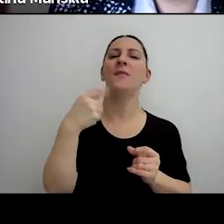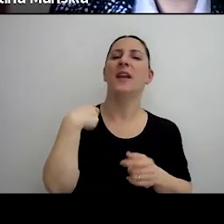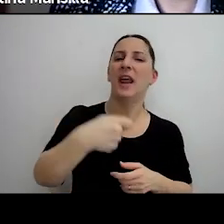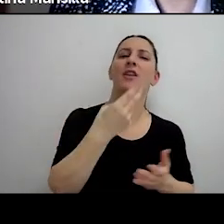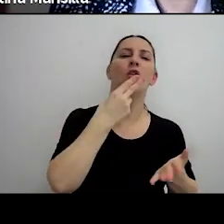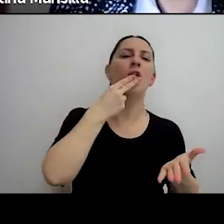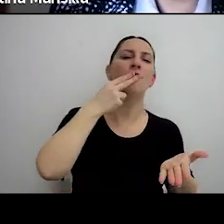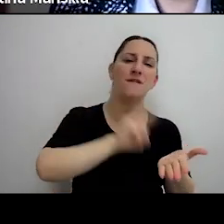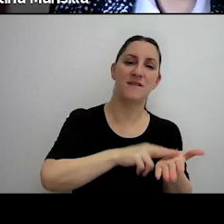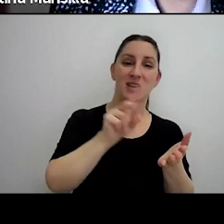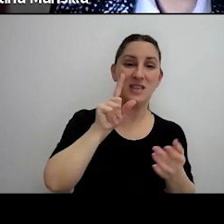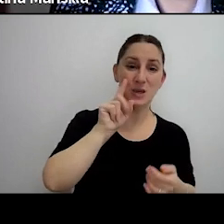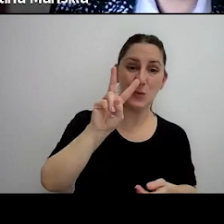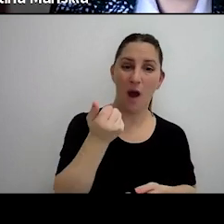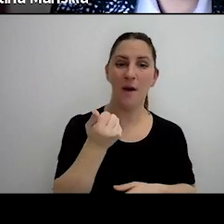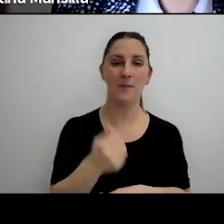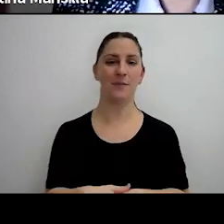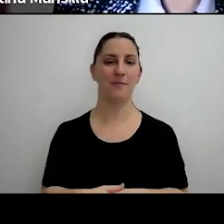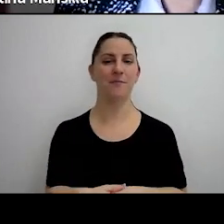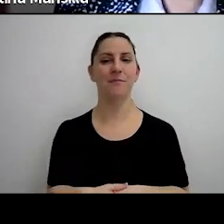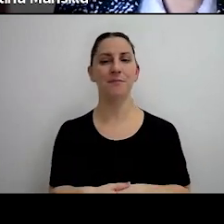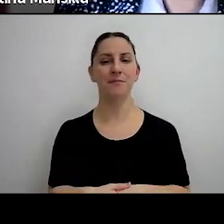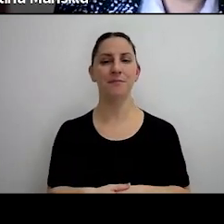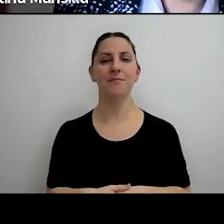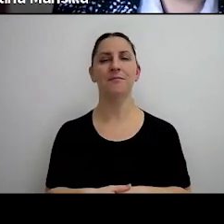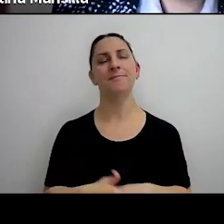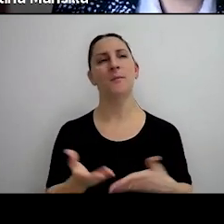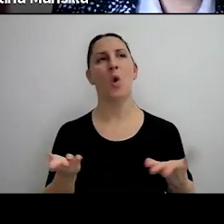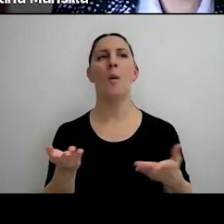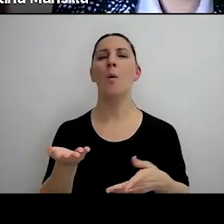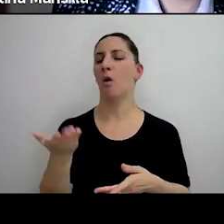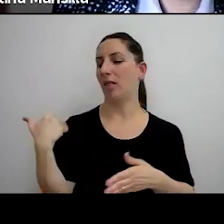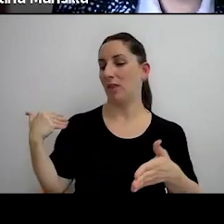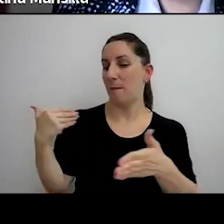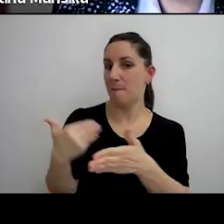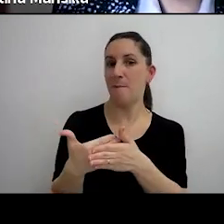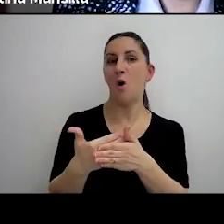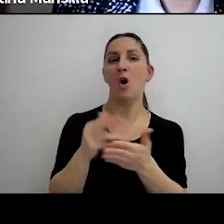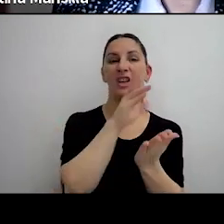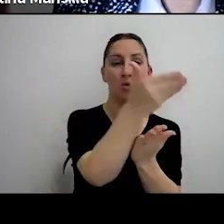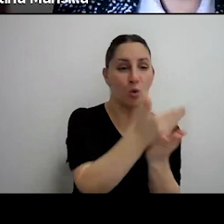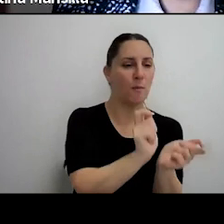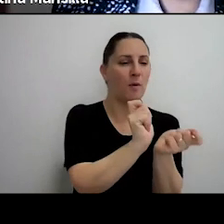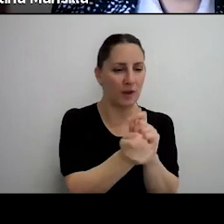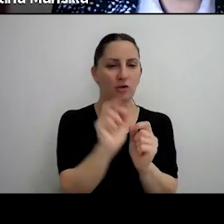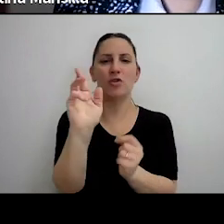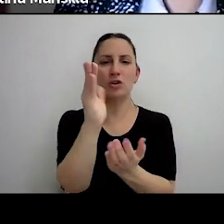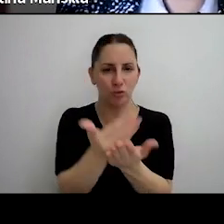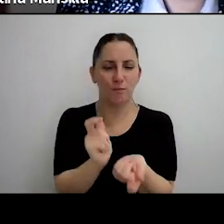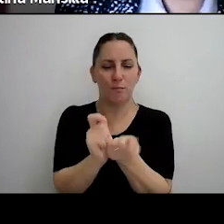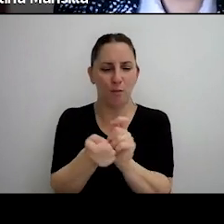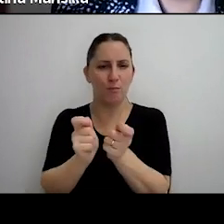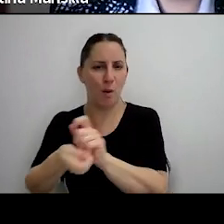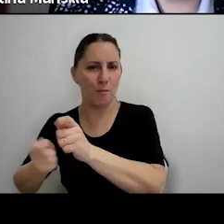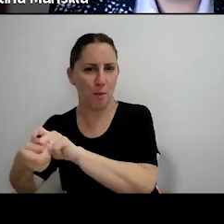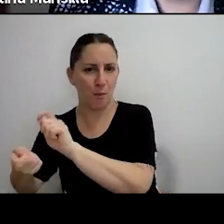recuperos que fueron, digamos, modificados en distintas resoluciones, porque se correlaciona